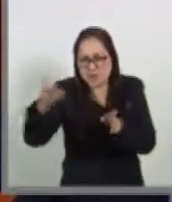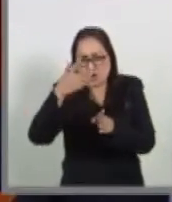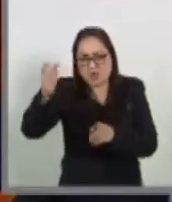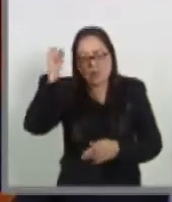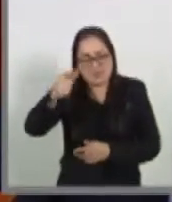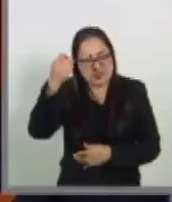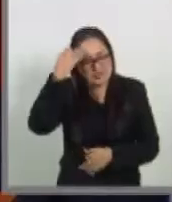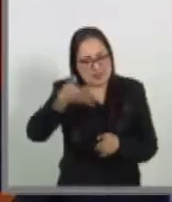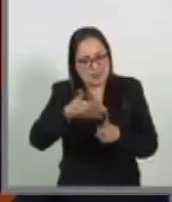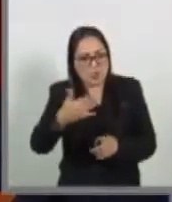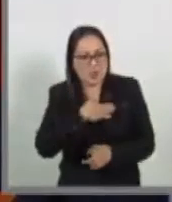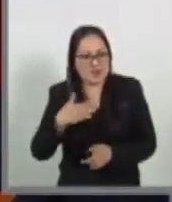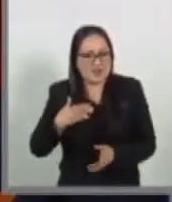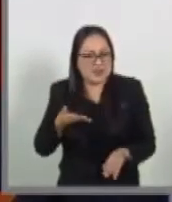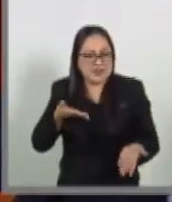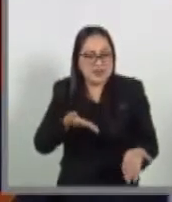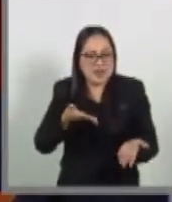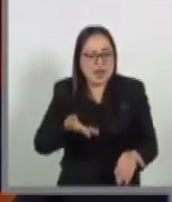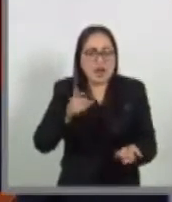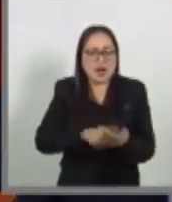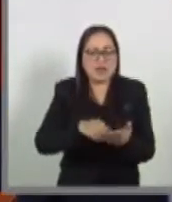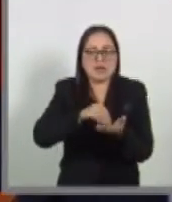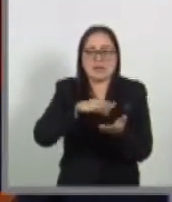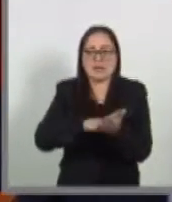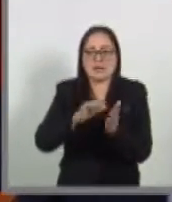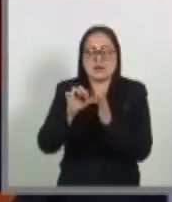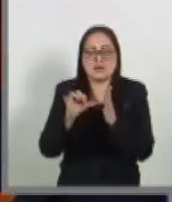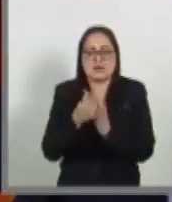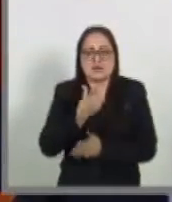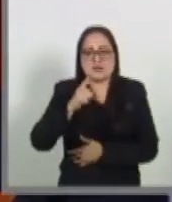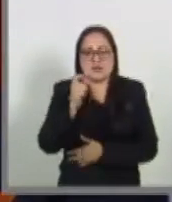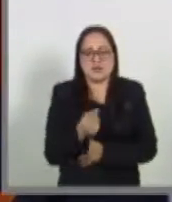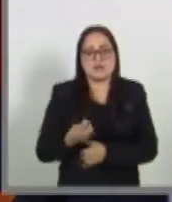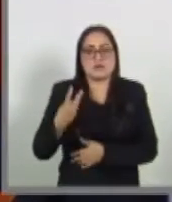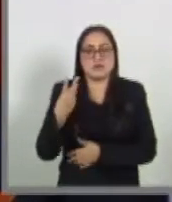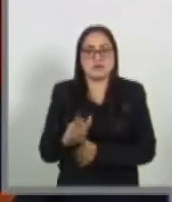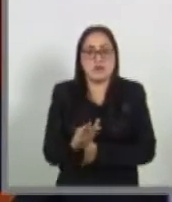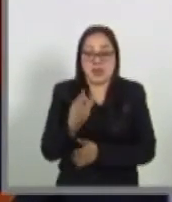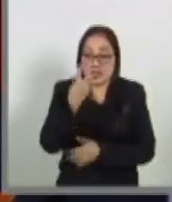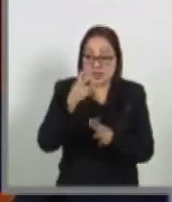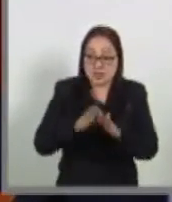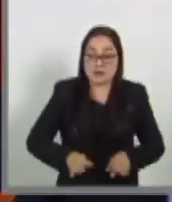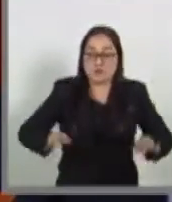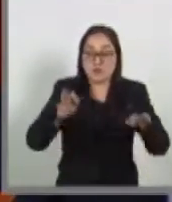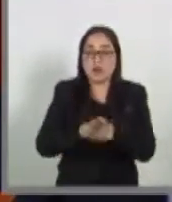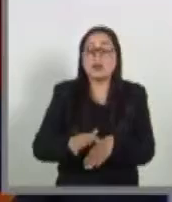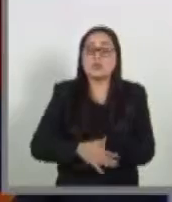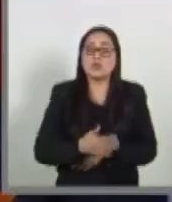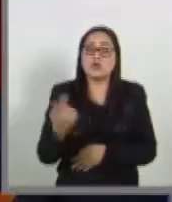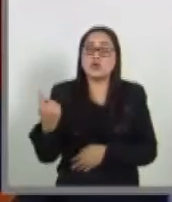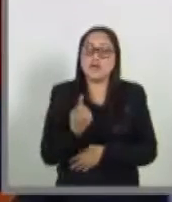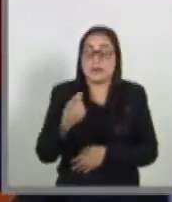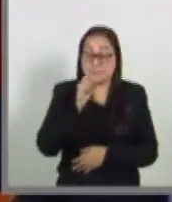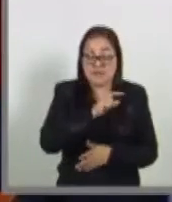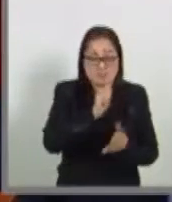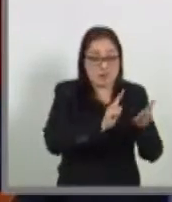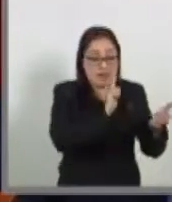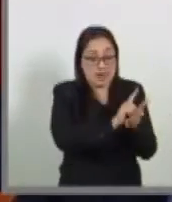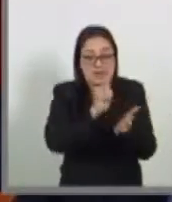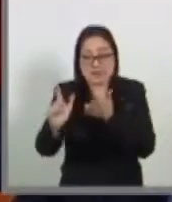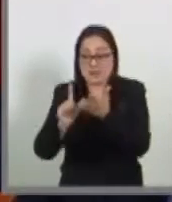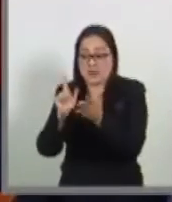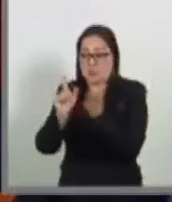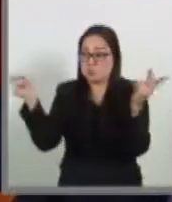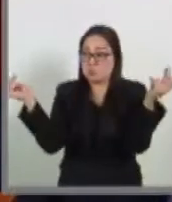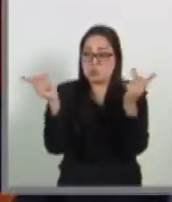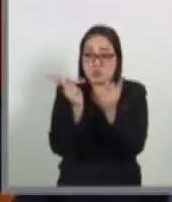que se consagran en el artículo 123. Esta homologación, primero, es importante porque es dar congruencia a nuestros marcos jurídicos.